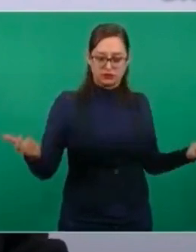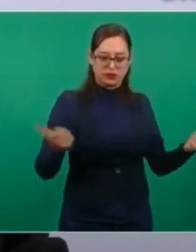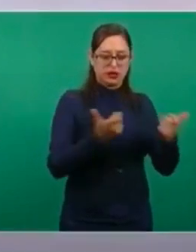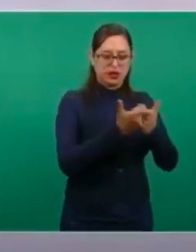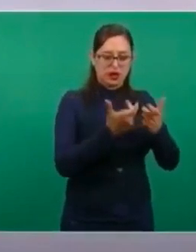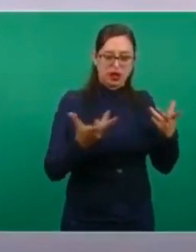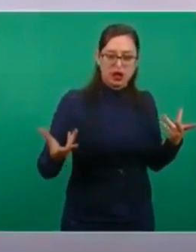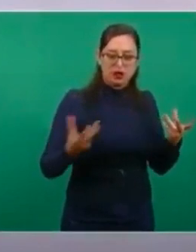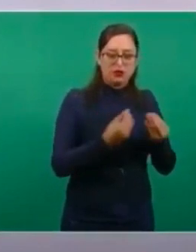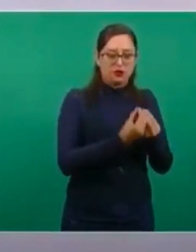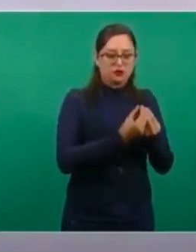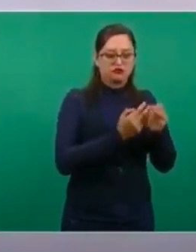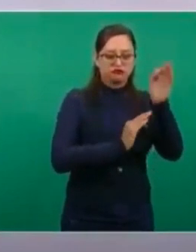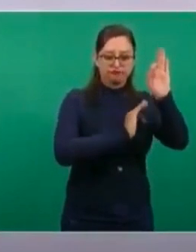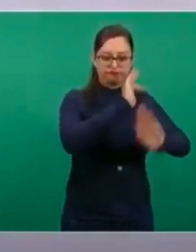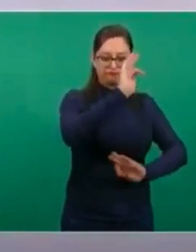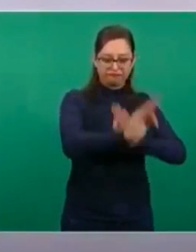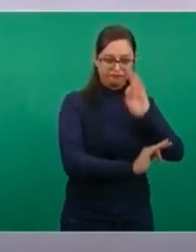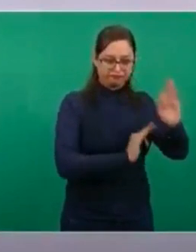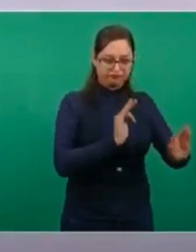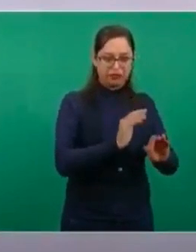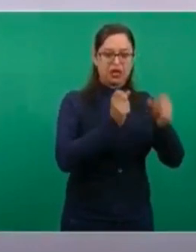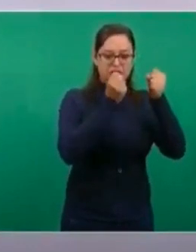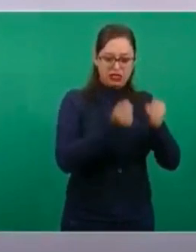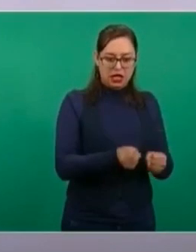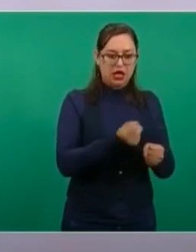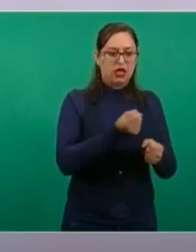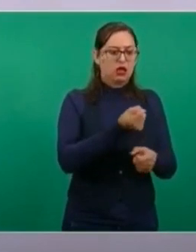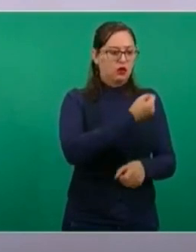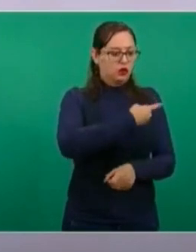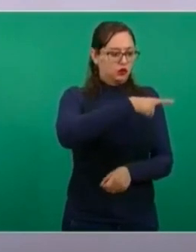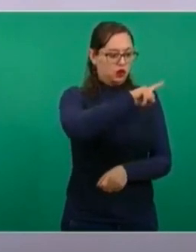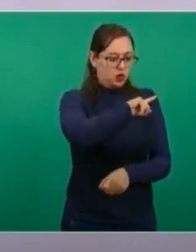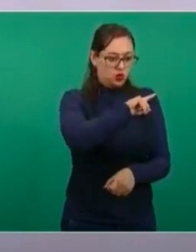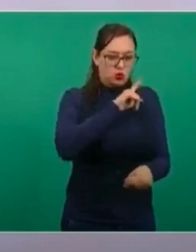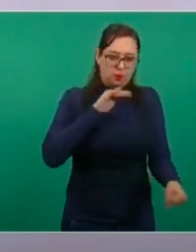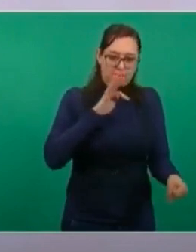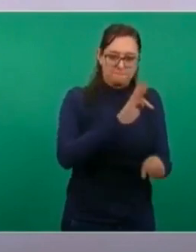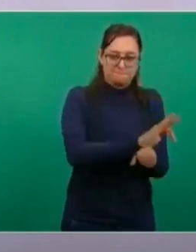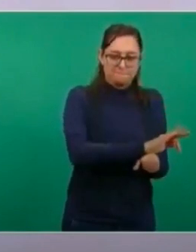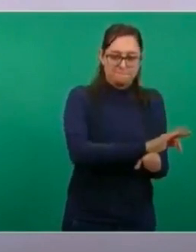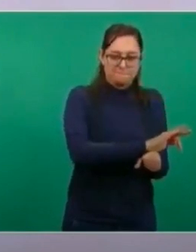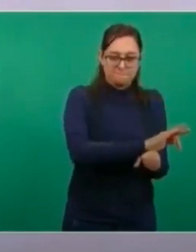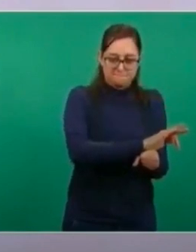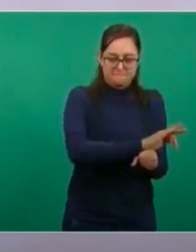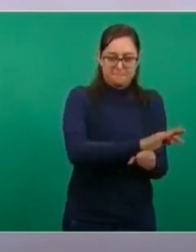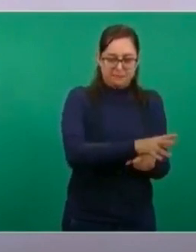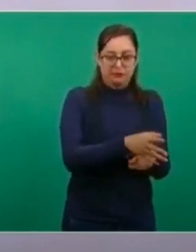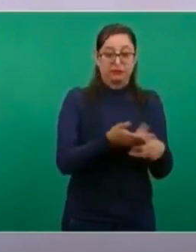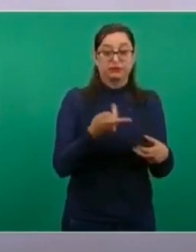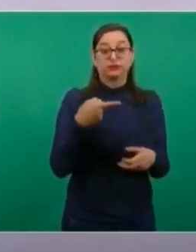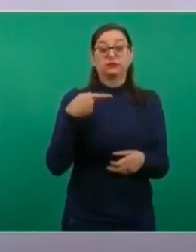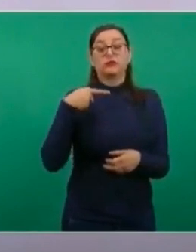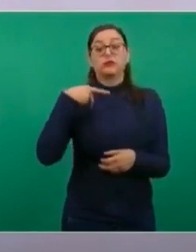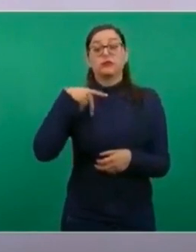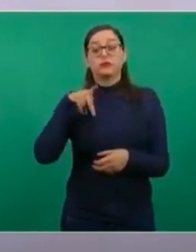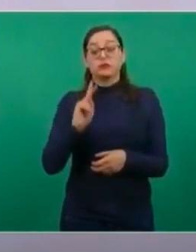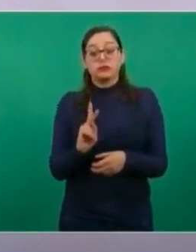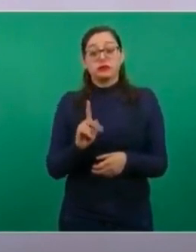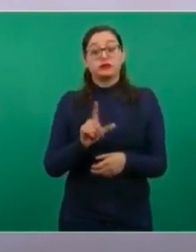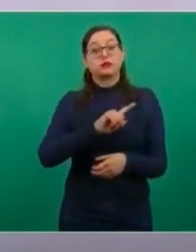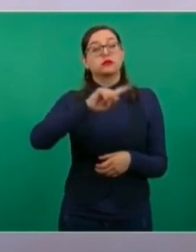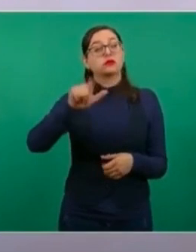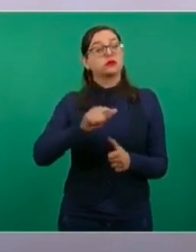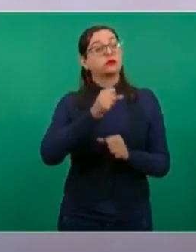se garantice el servicio médico y la seguridad social. Pero por los